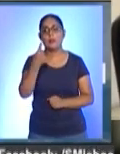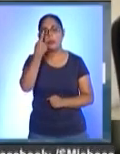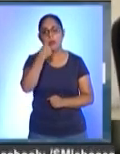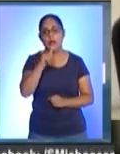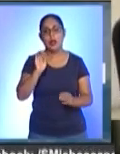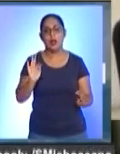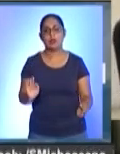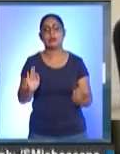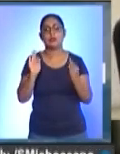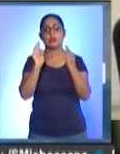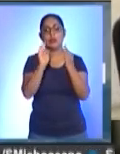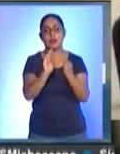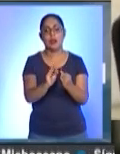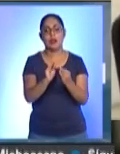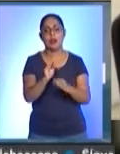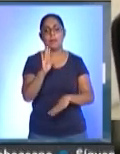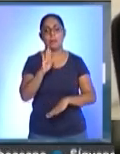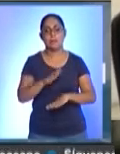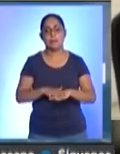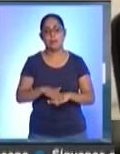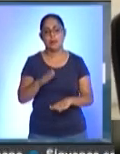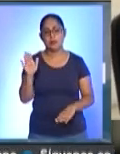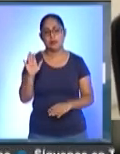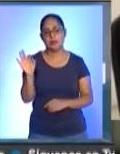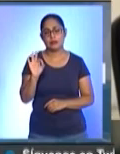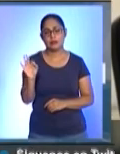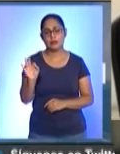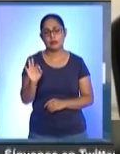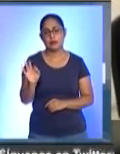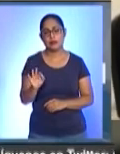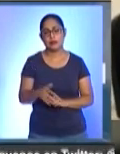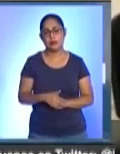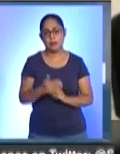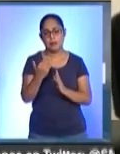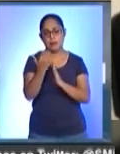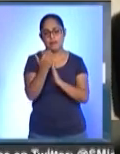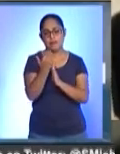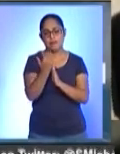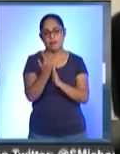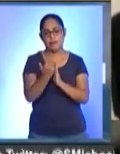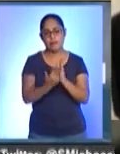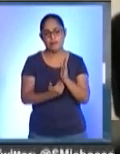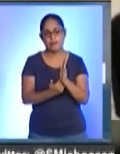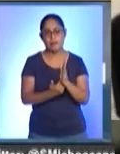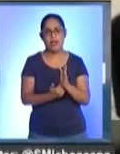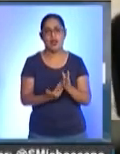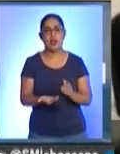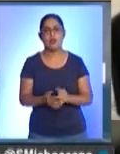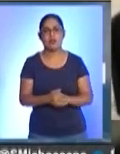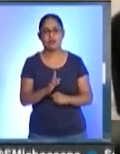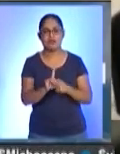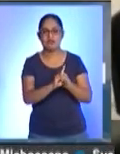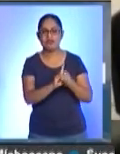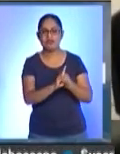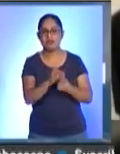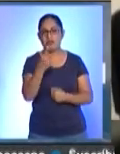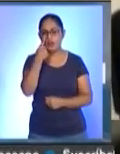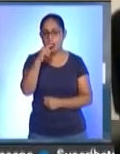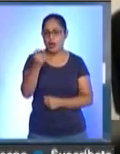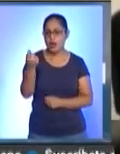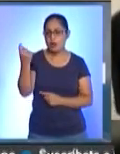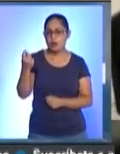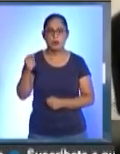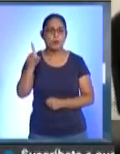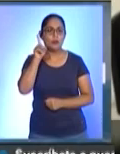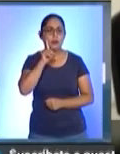acercarte quizás de una forma pues menos, quizás menos invasiva para algunas mujeres, que